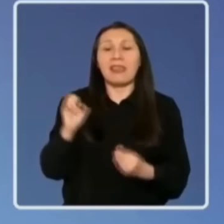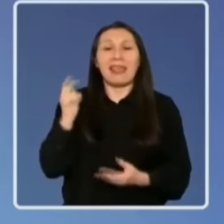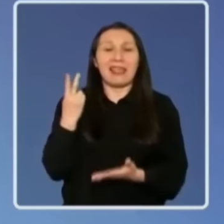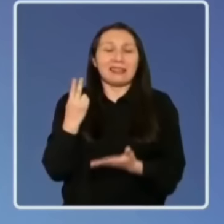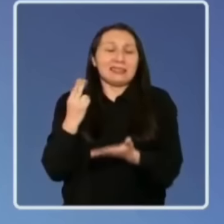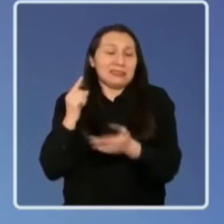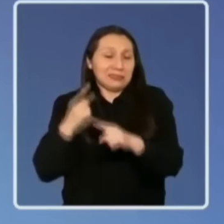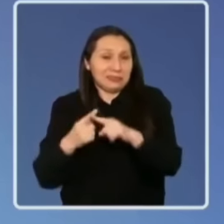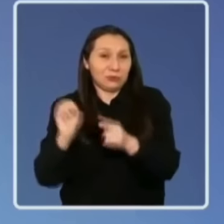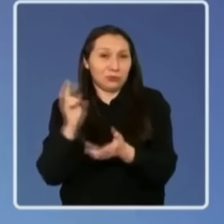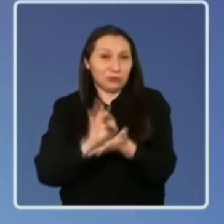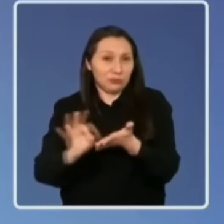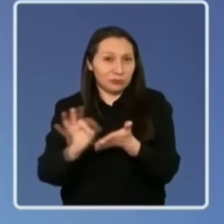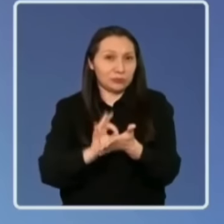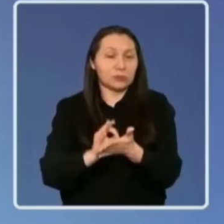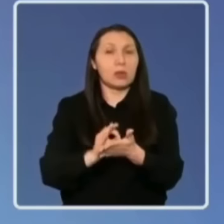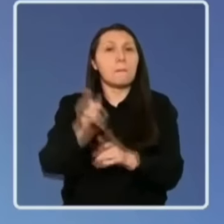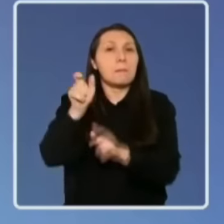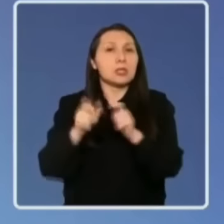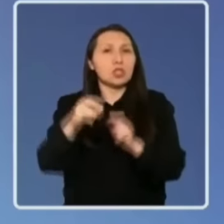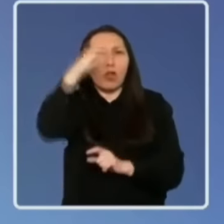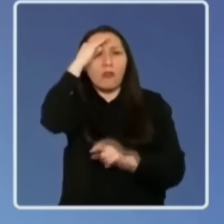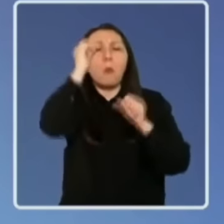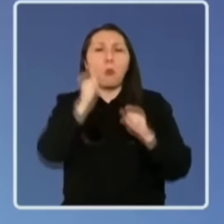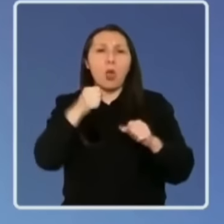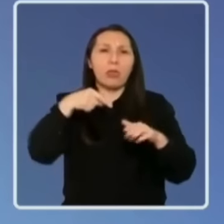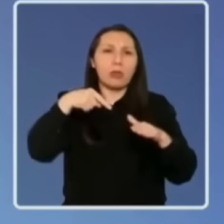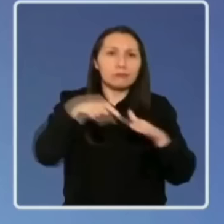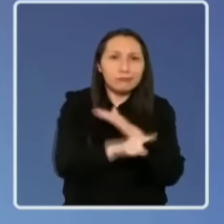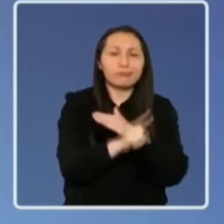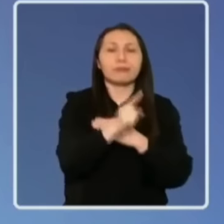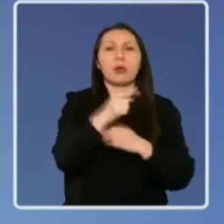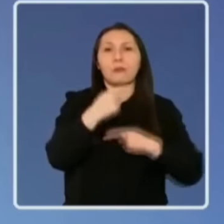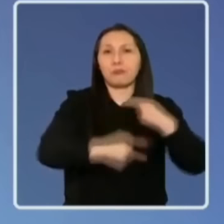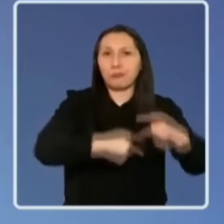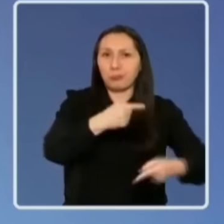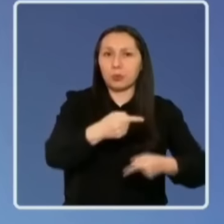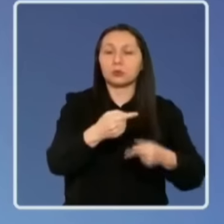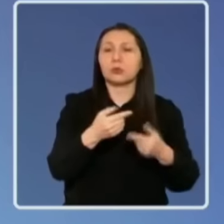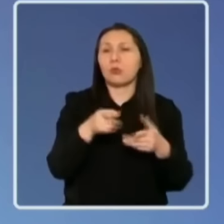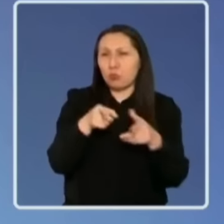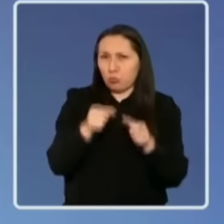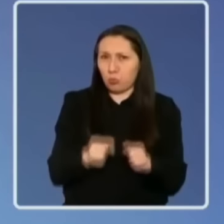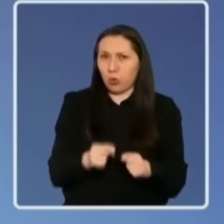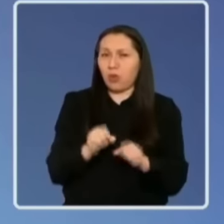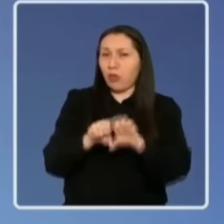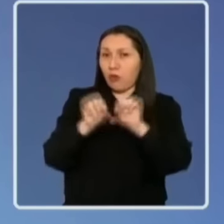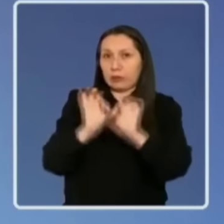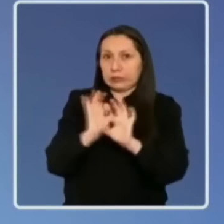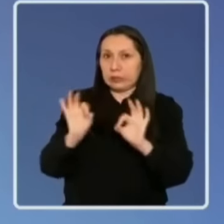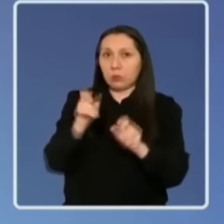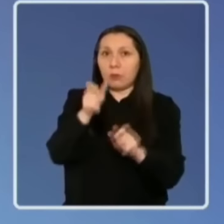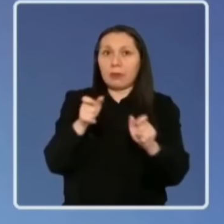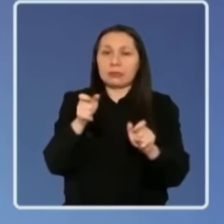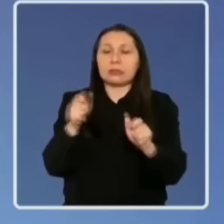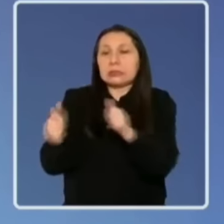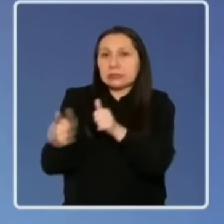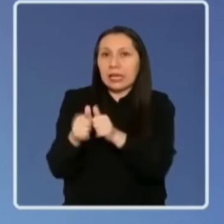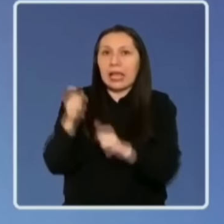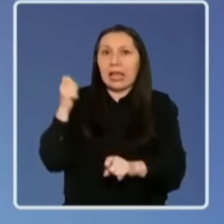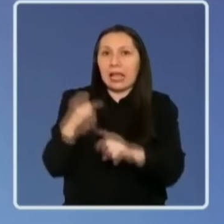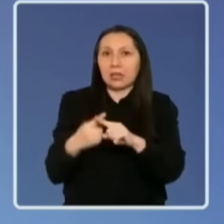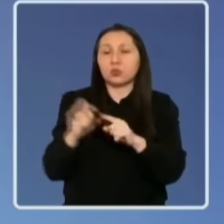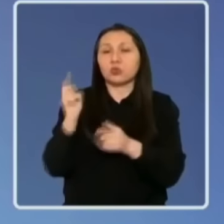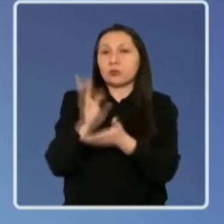tuviese personas de confianza que puedan interferir en el proceso. Por eso le quería preguntar si puede confirmar que no hay personas cercanas al ex subsecretario al